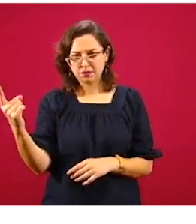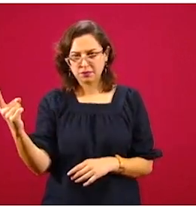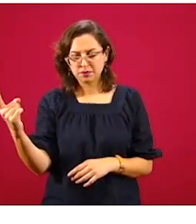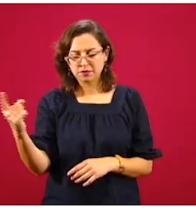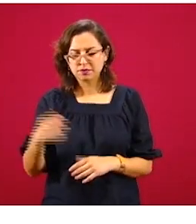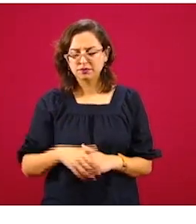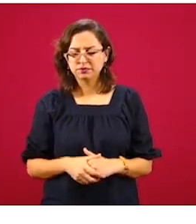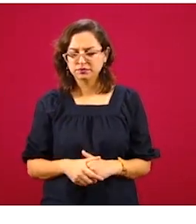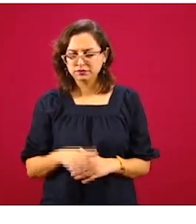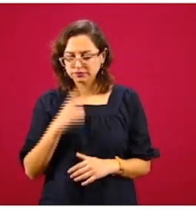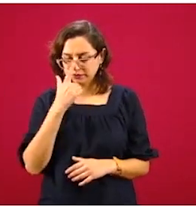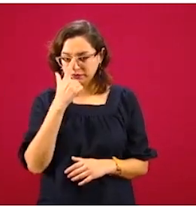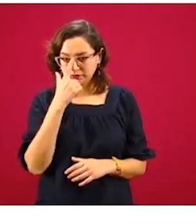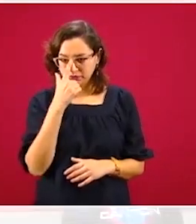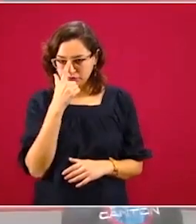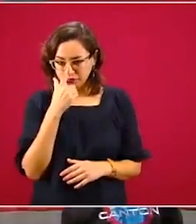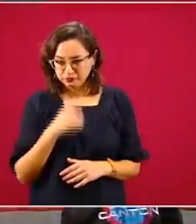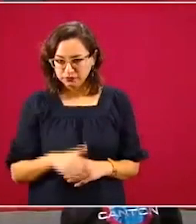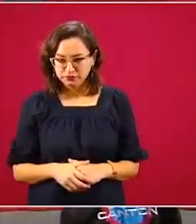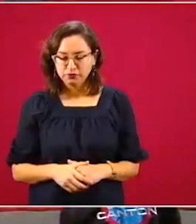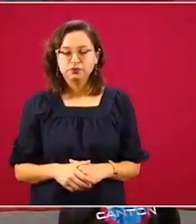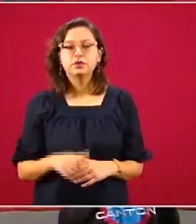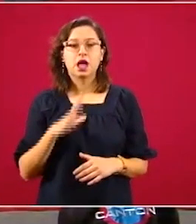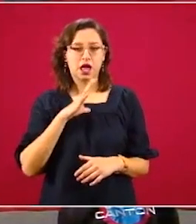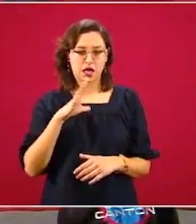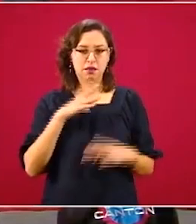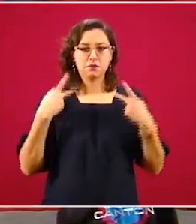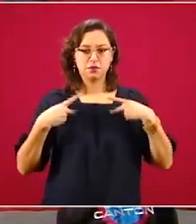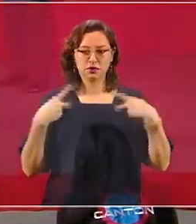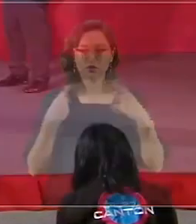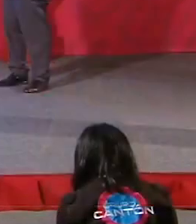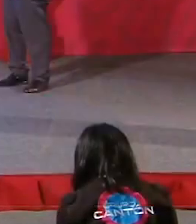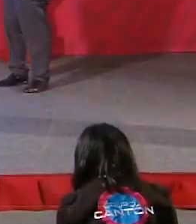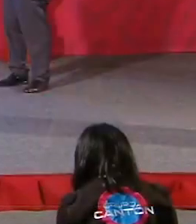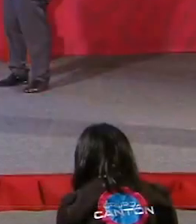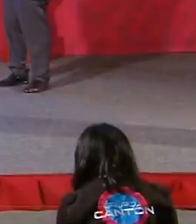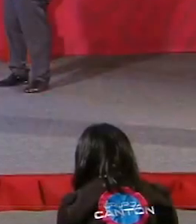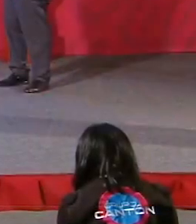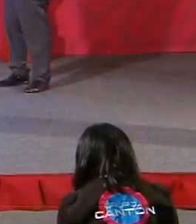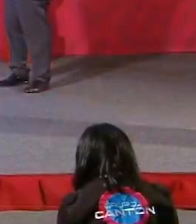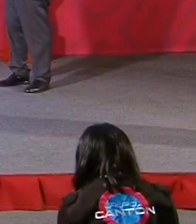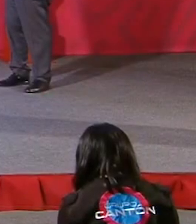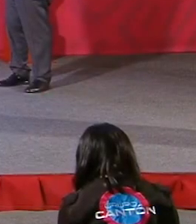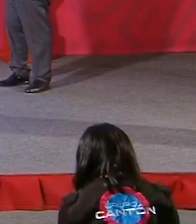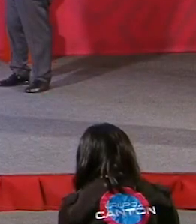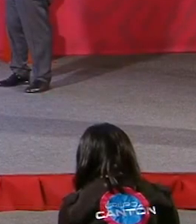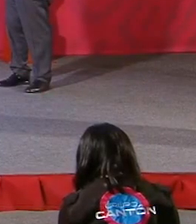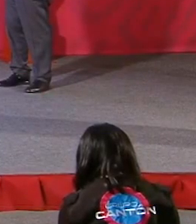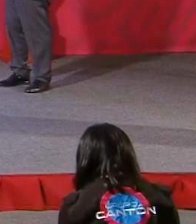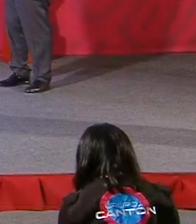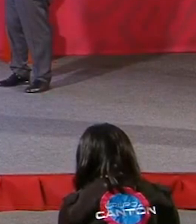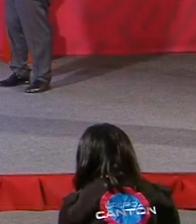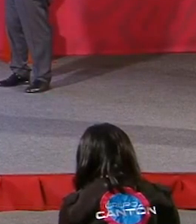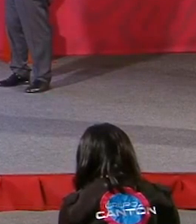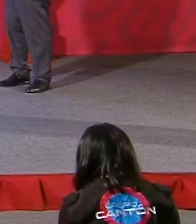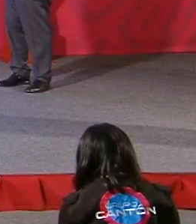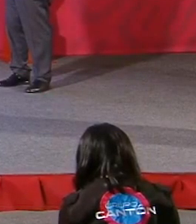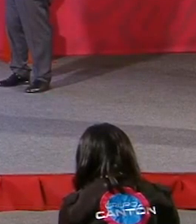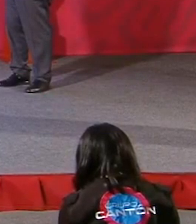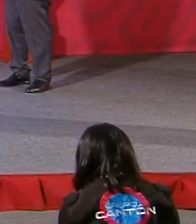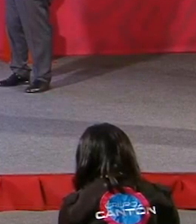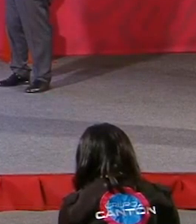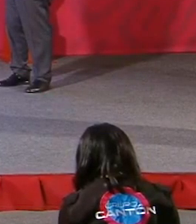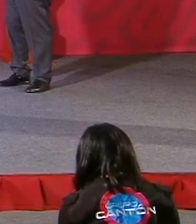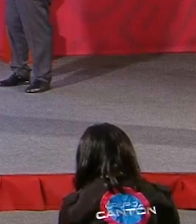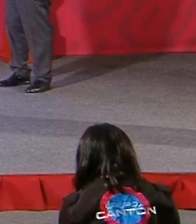También tenemos personal que está en adiestramiento, aunque algunos cursos se han suspendido por la contingencia.